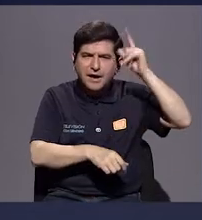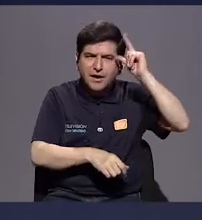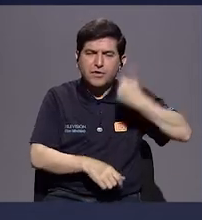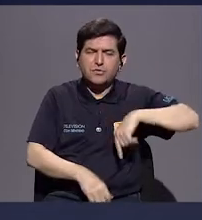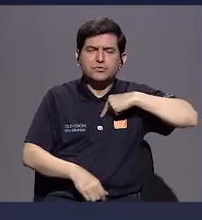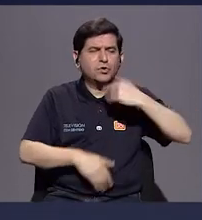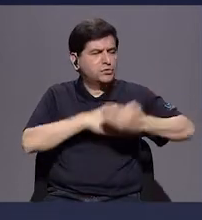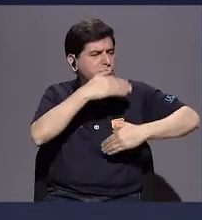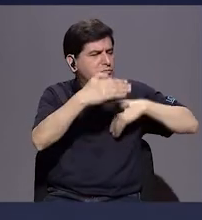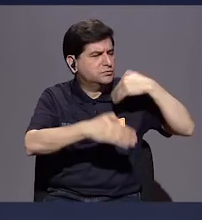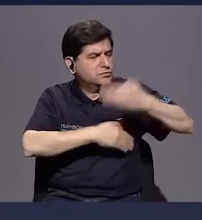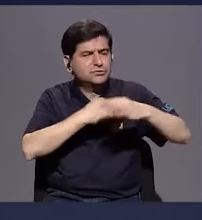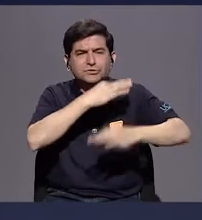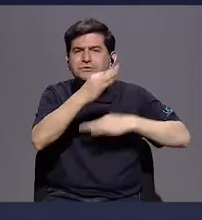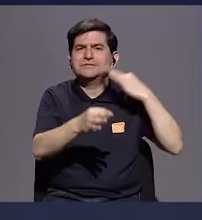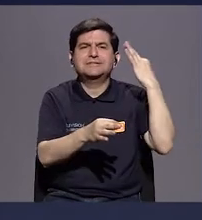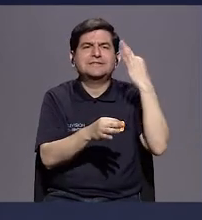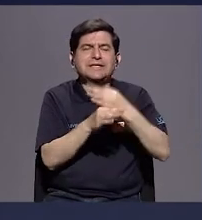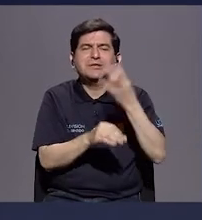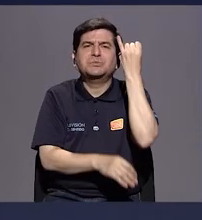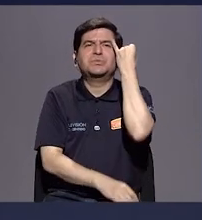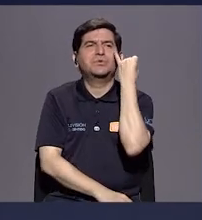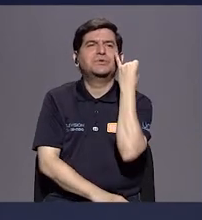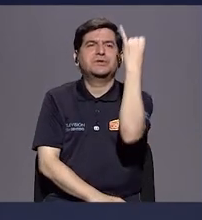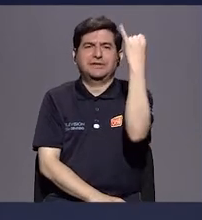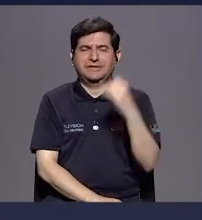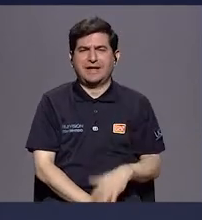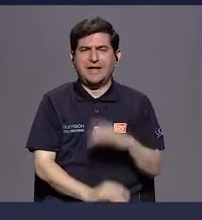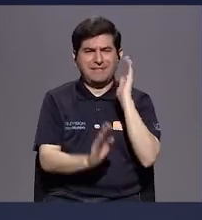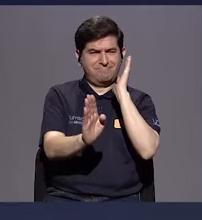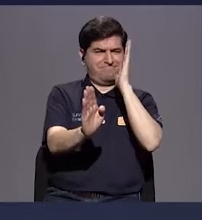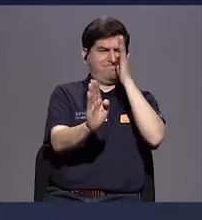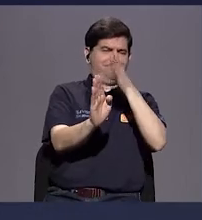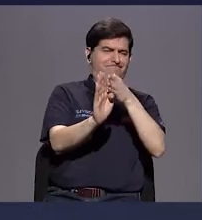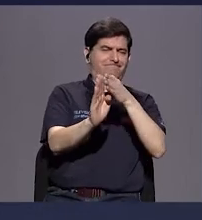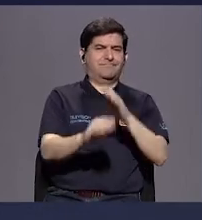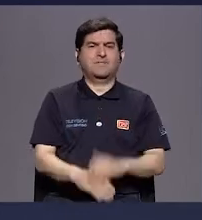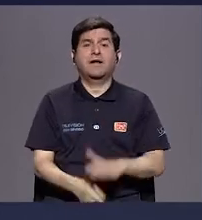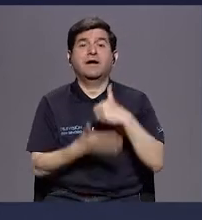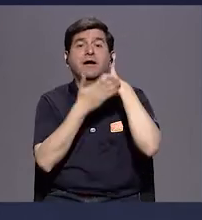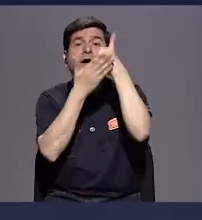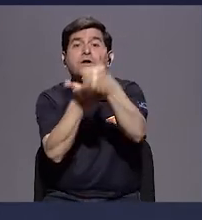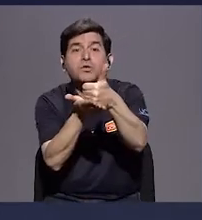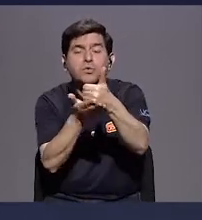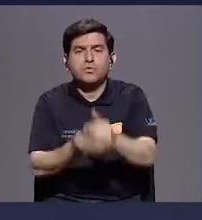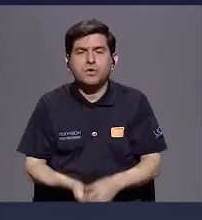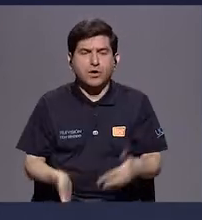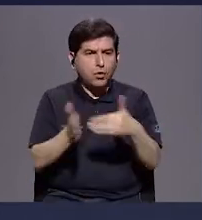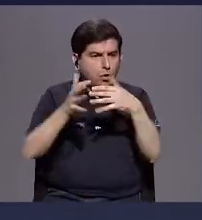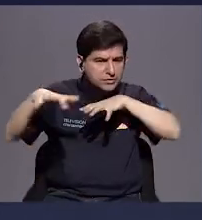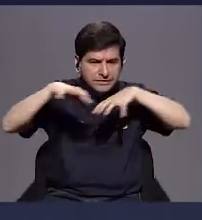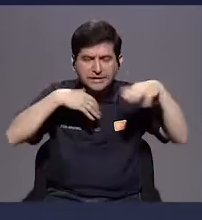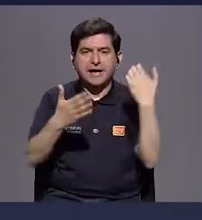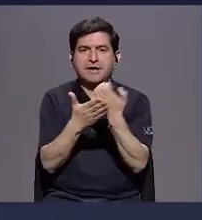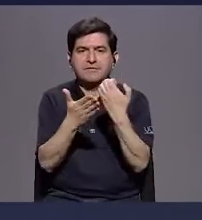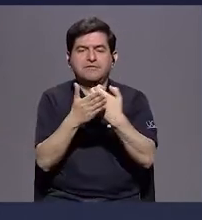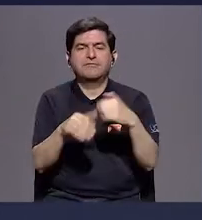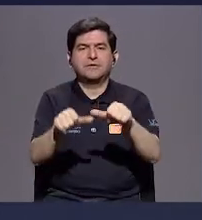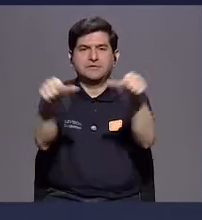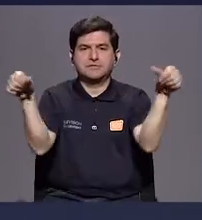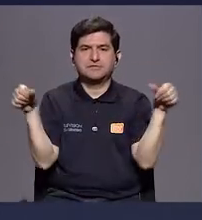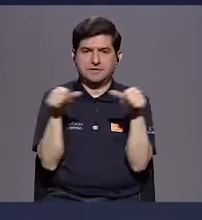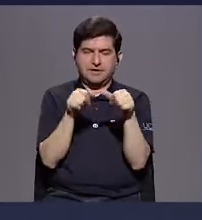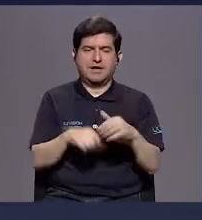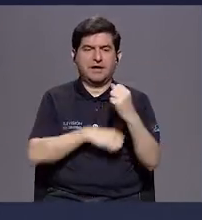gestionando cierto tipo de iniciativas muy puntuales que vengan a ayudar a la reactivación económica del sector.